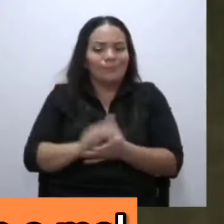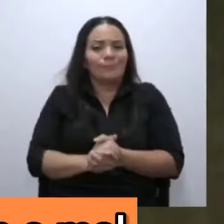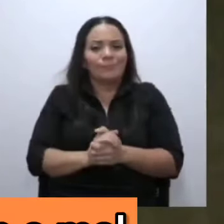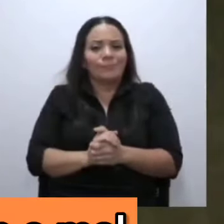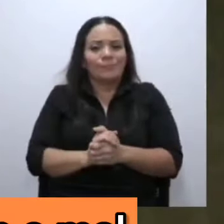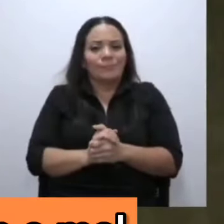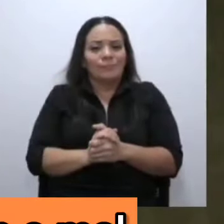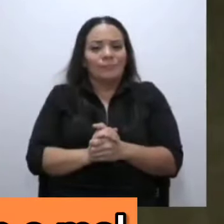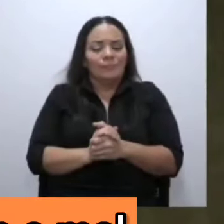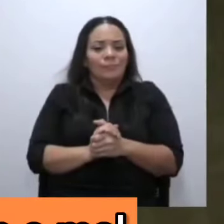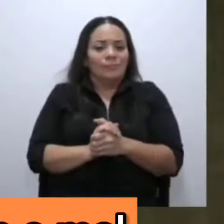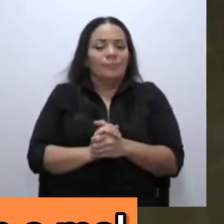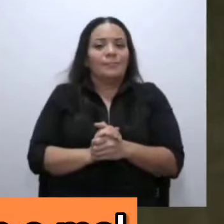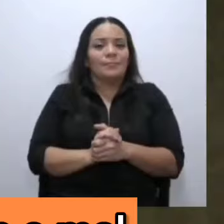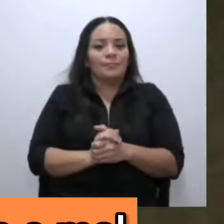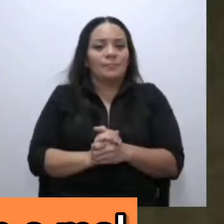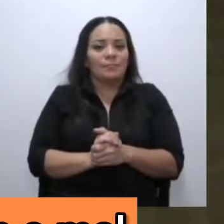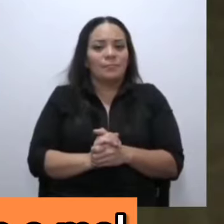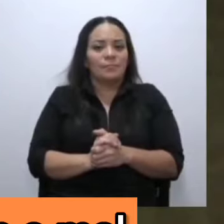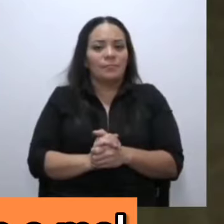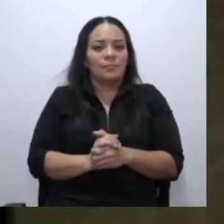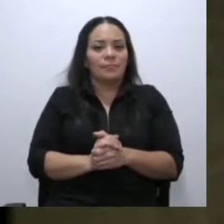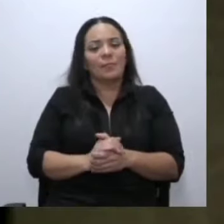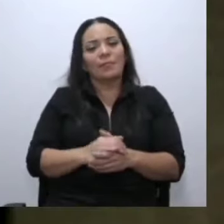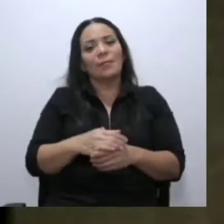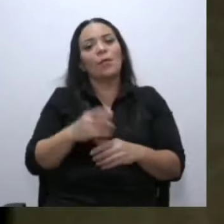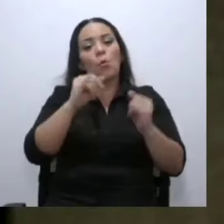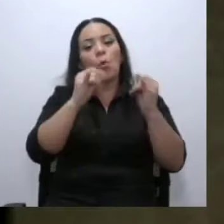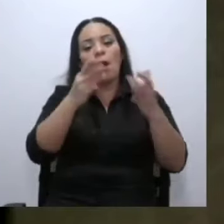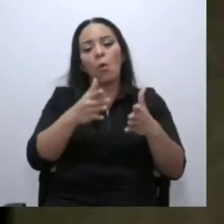jugador está jugando en la cancha bien o mal?